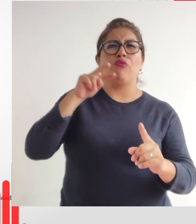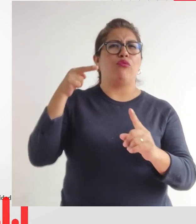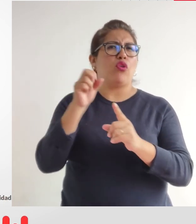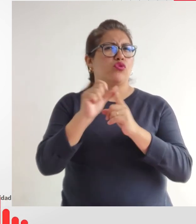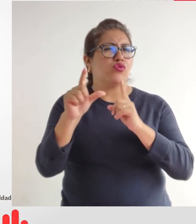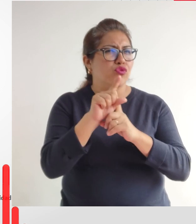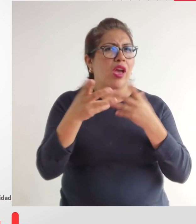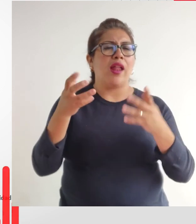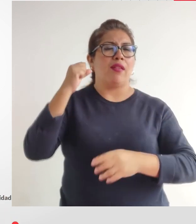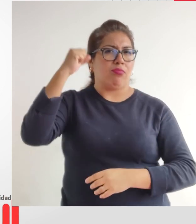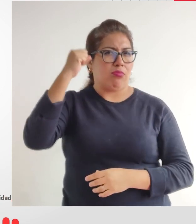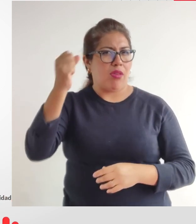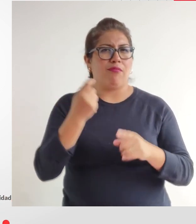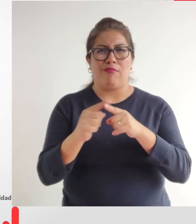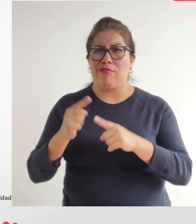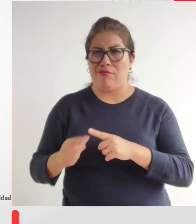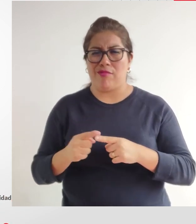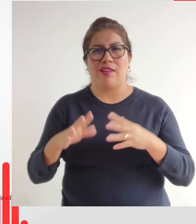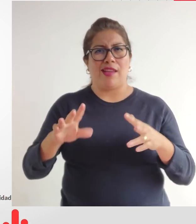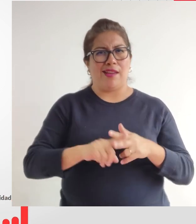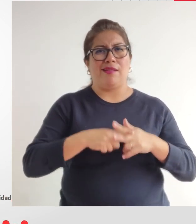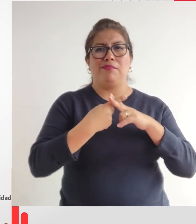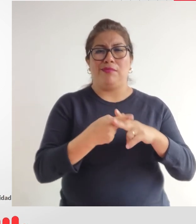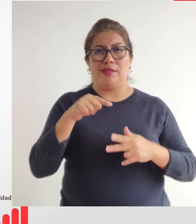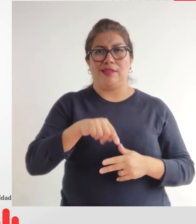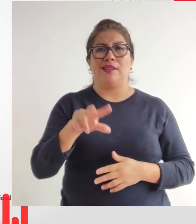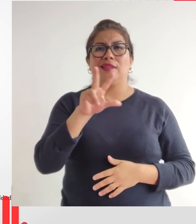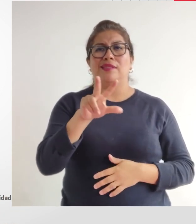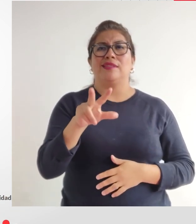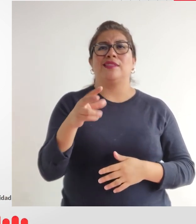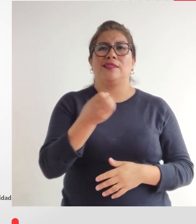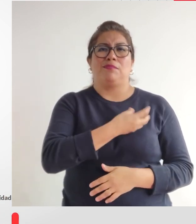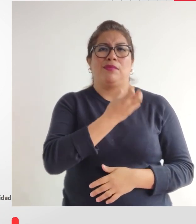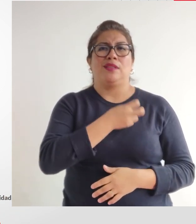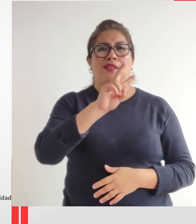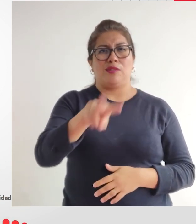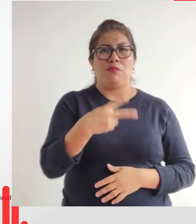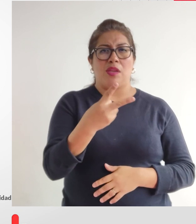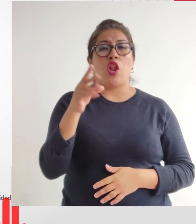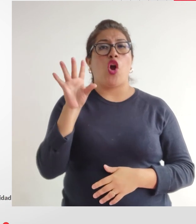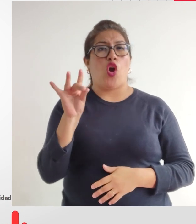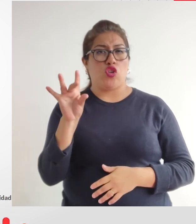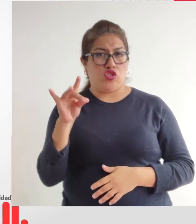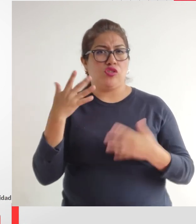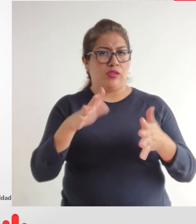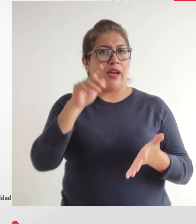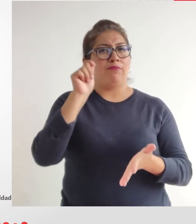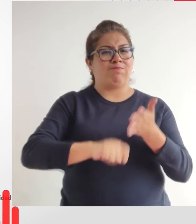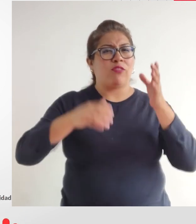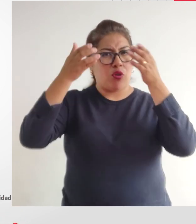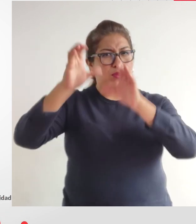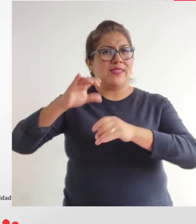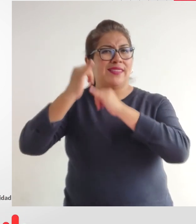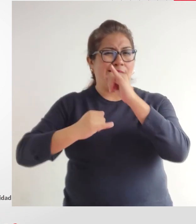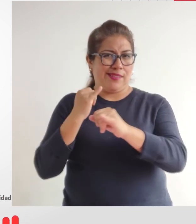social y de derechos que entró en vigencia el 3 de mayo del 2008. Fue la